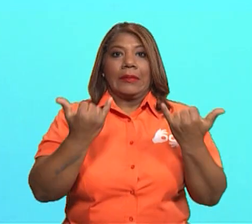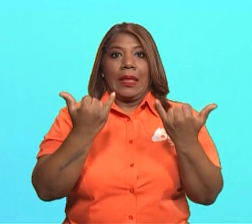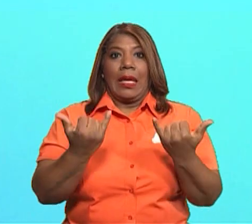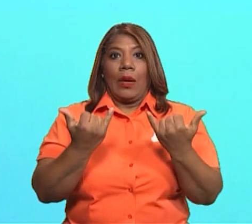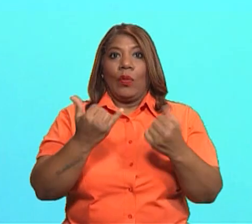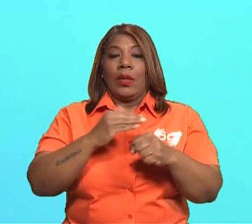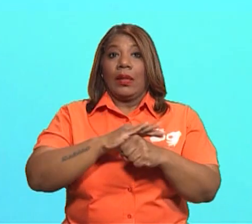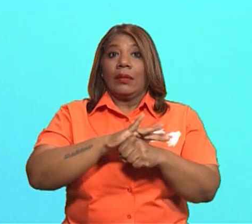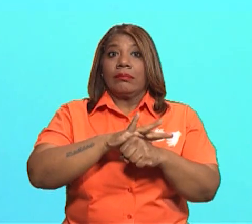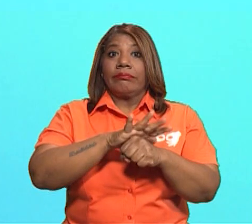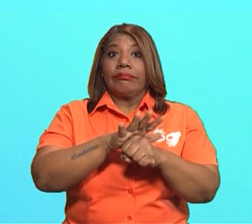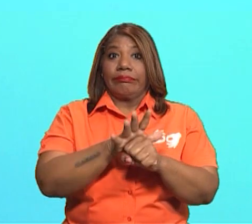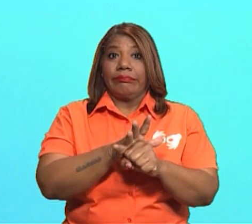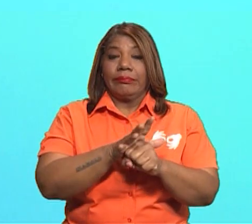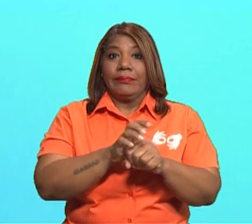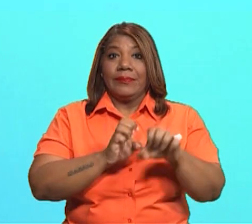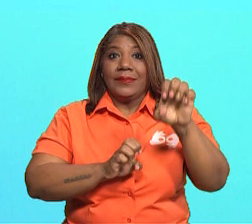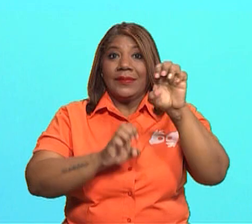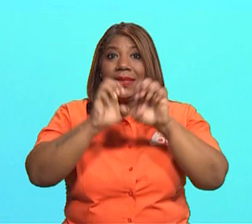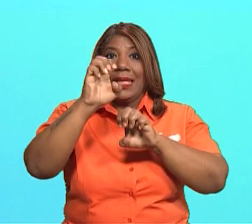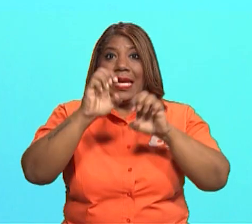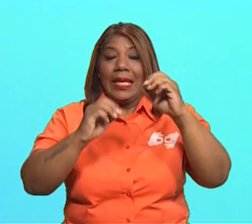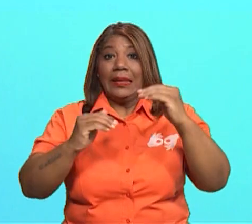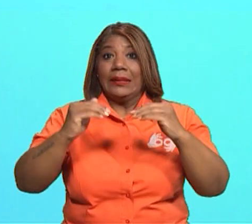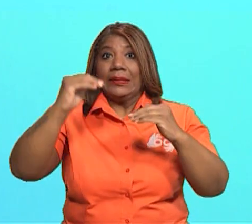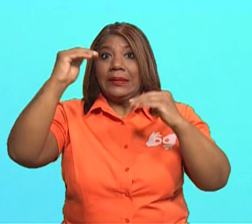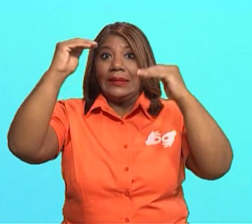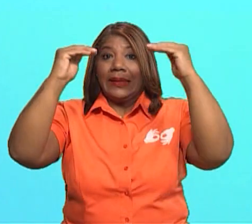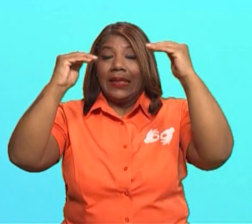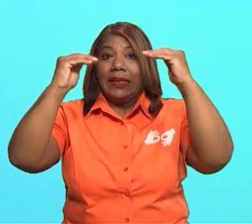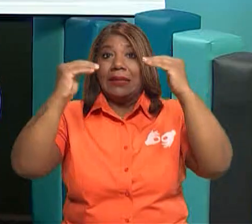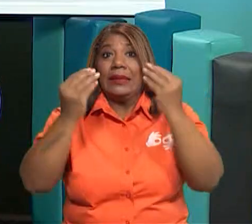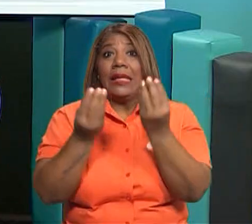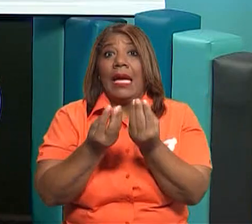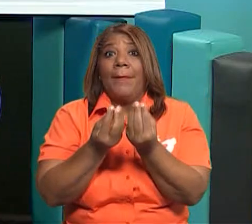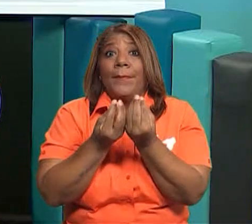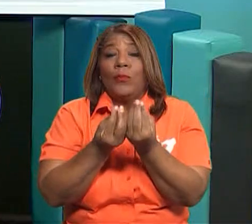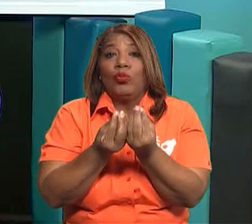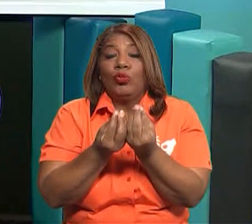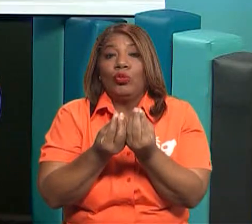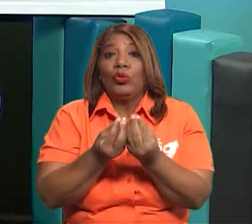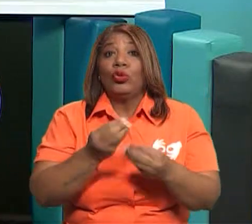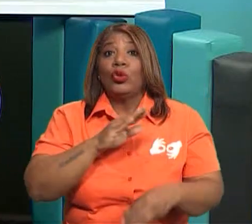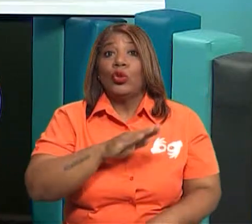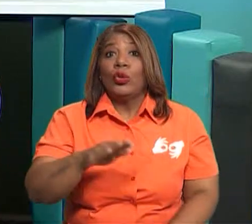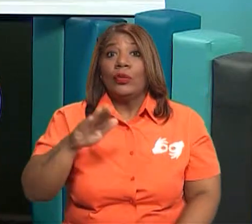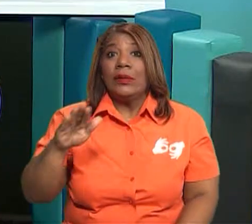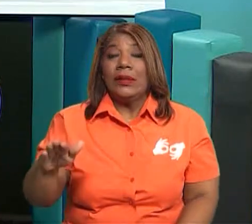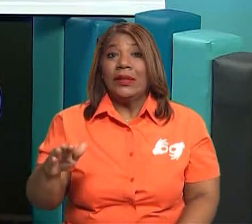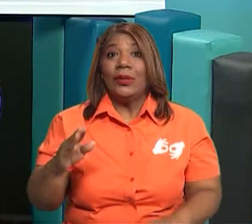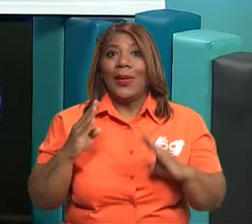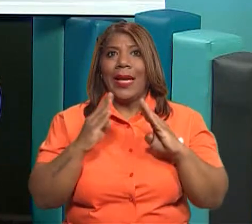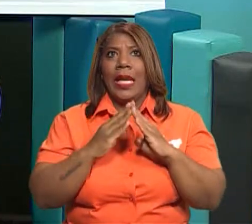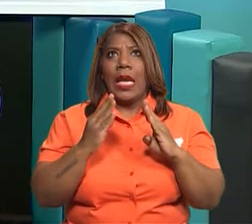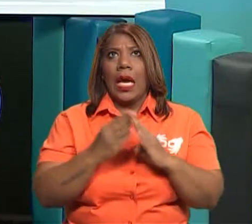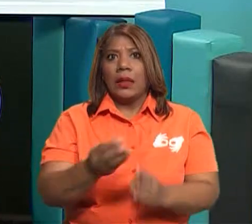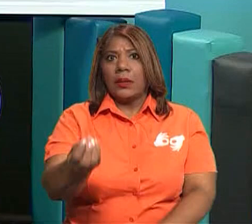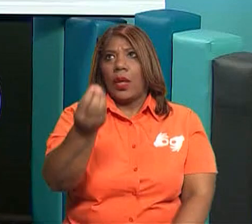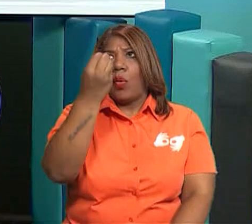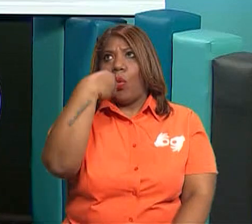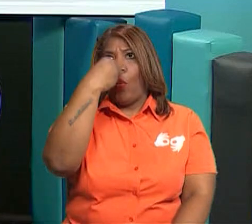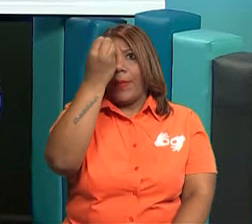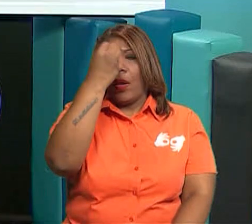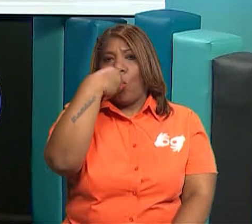elevado mucho los índices de niños obesos. ¿Sabes por qué? Porque no están haciendo ejercicio